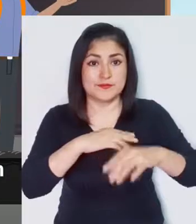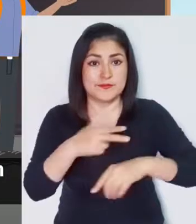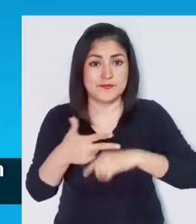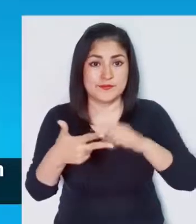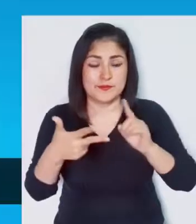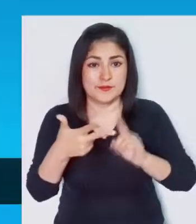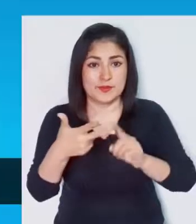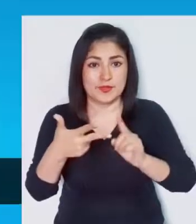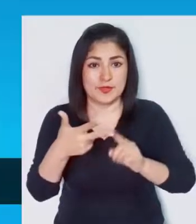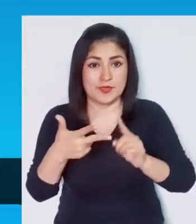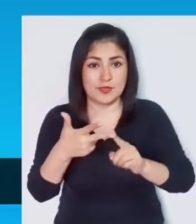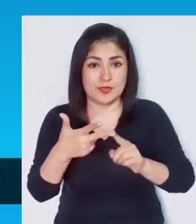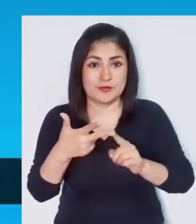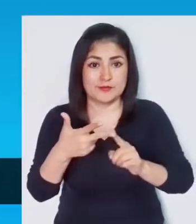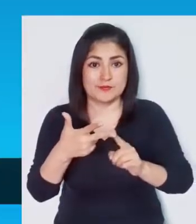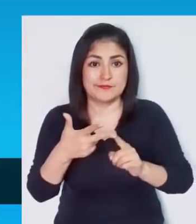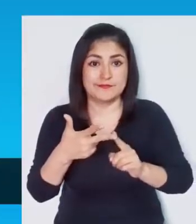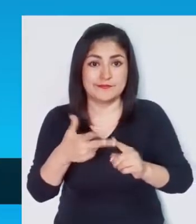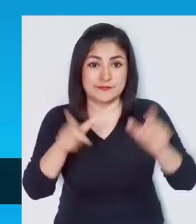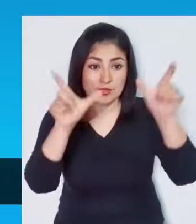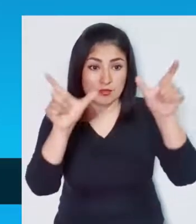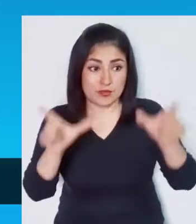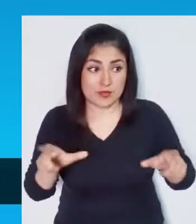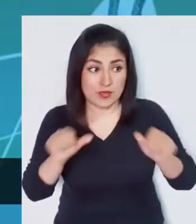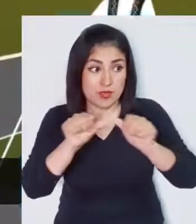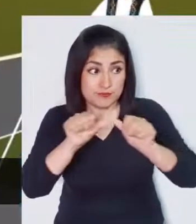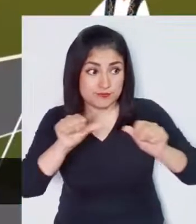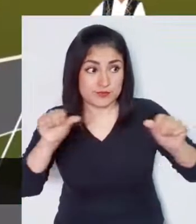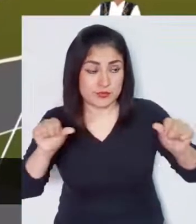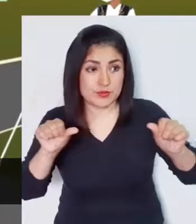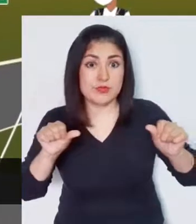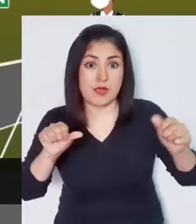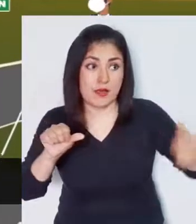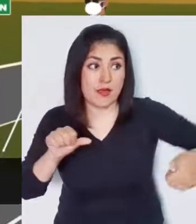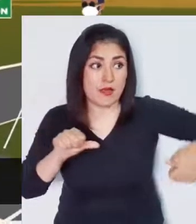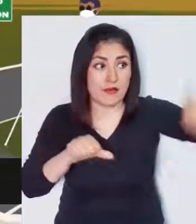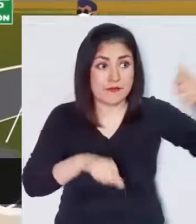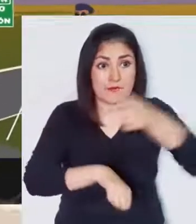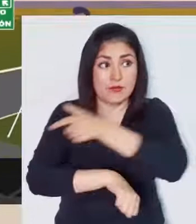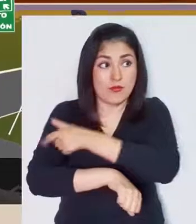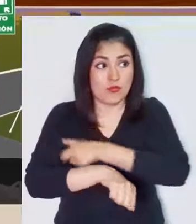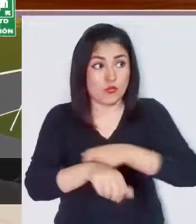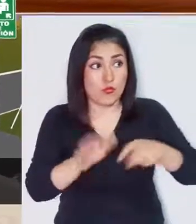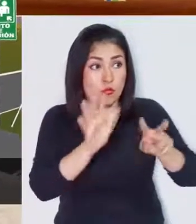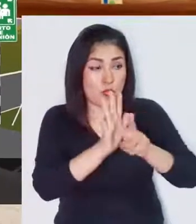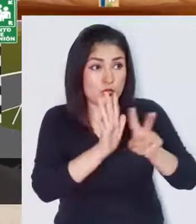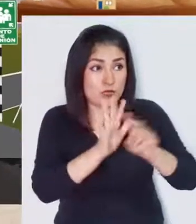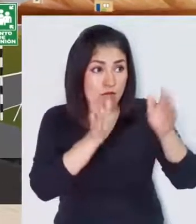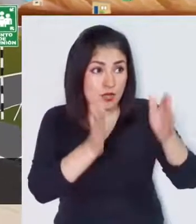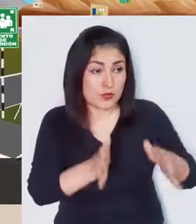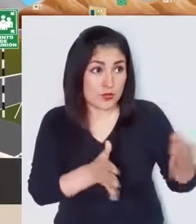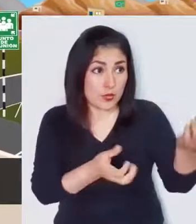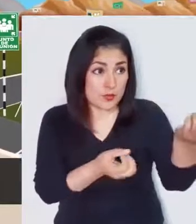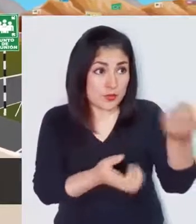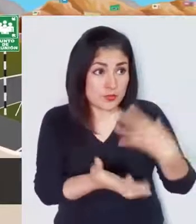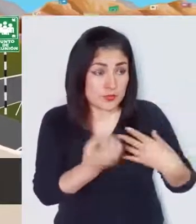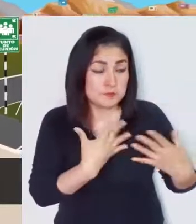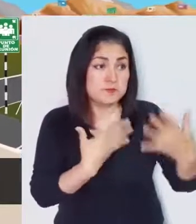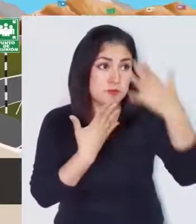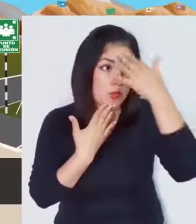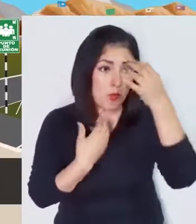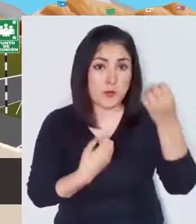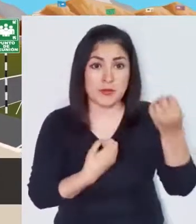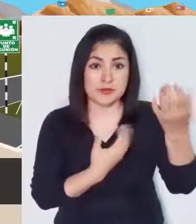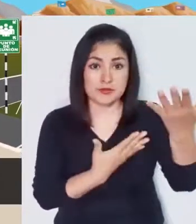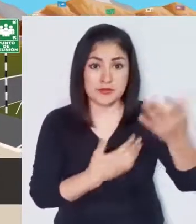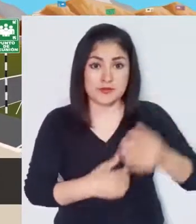externa. Momento 3. Respeta la distancia social y sigue las indicaciones de autoridades o voluntarios hasta el